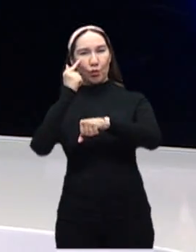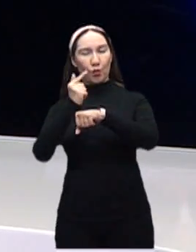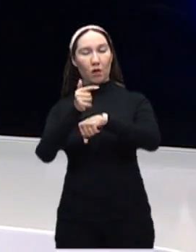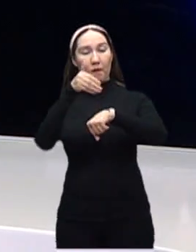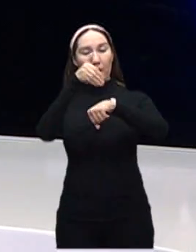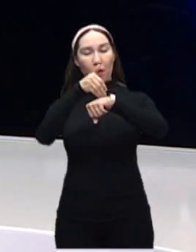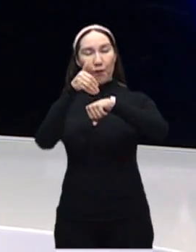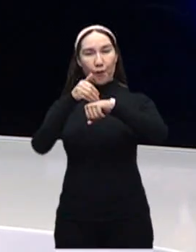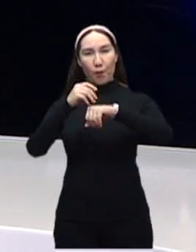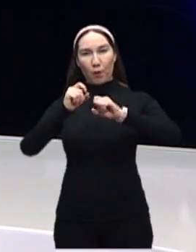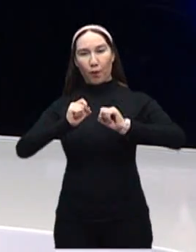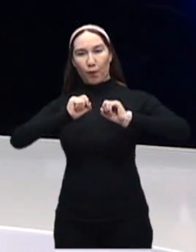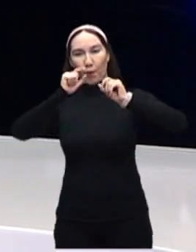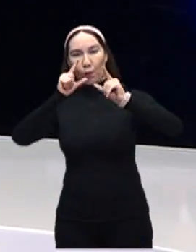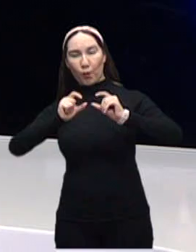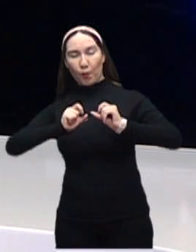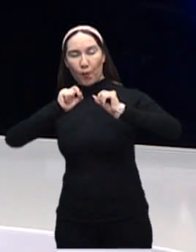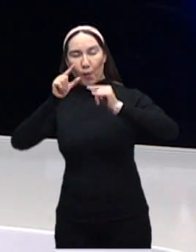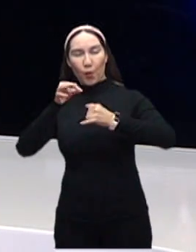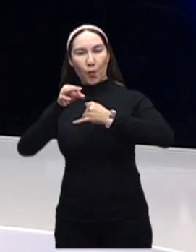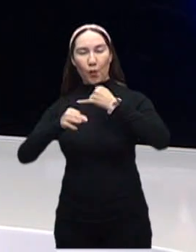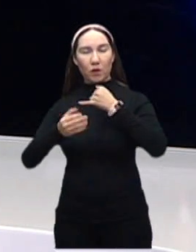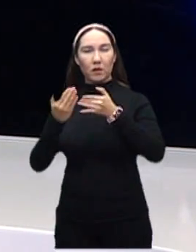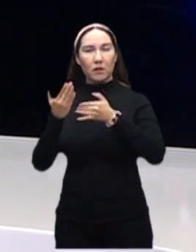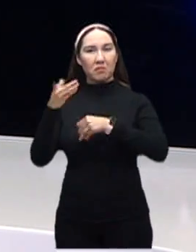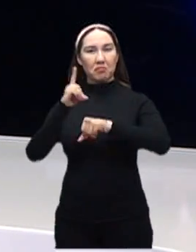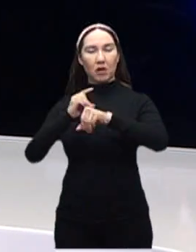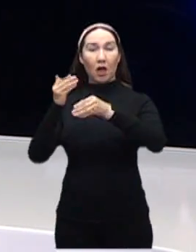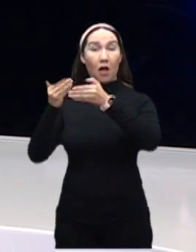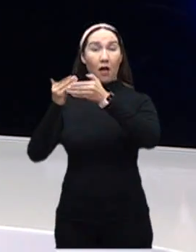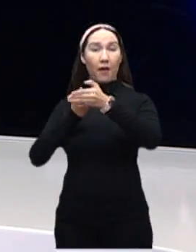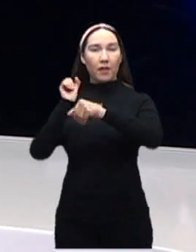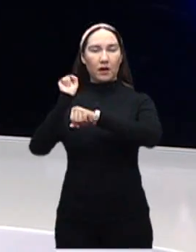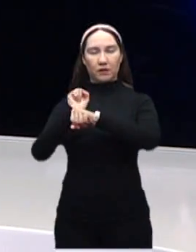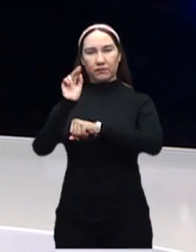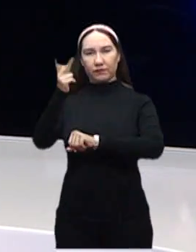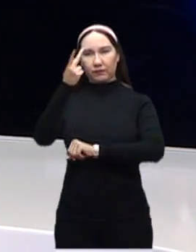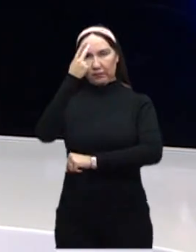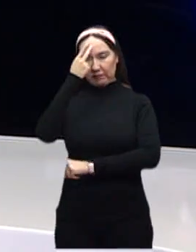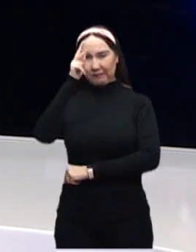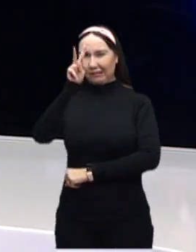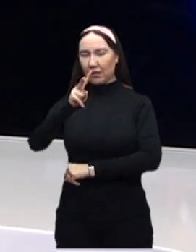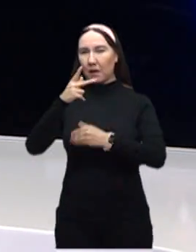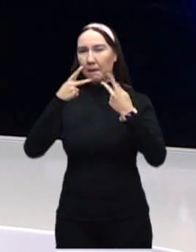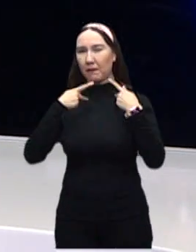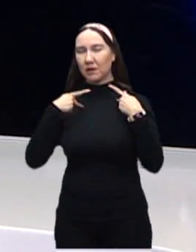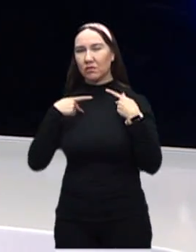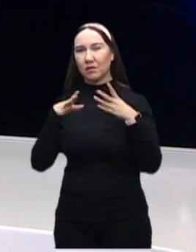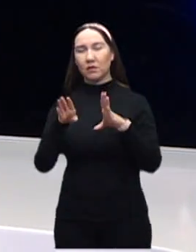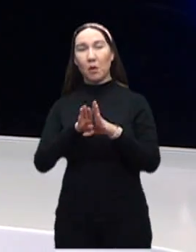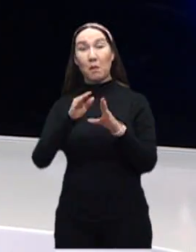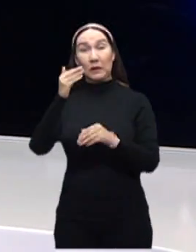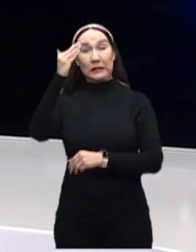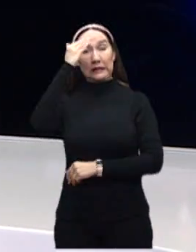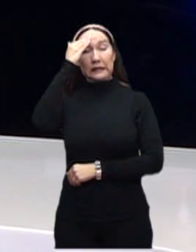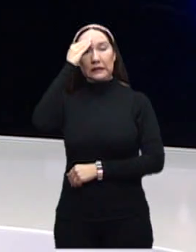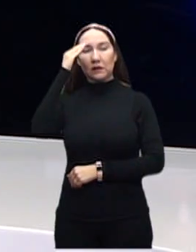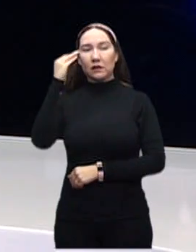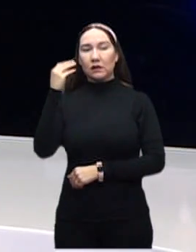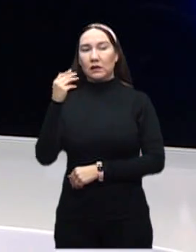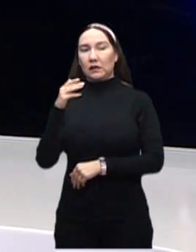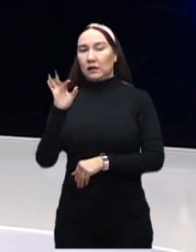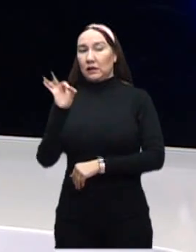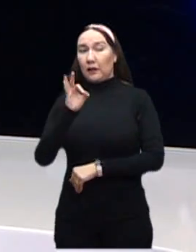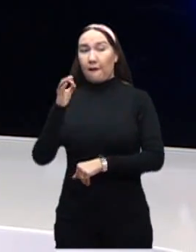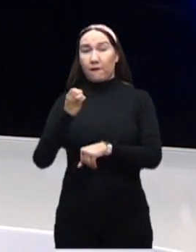percibido, que se han registrado en los últimos días, en las últimas semanas en San Luis Potosí, mucha gente pensaría que San Luis Potosí lleva